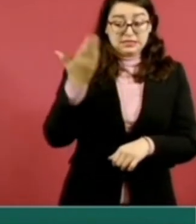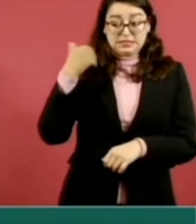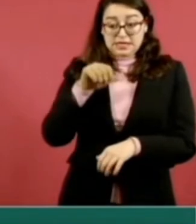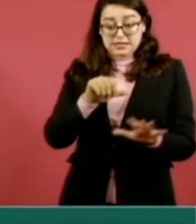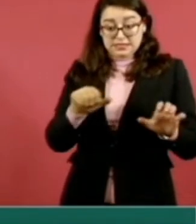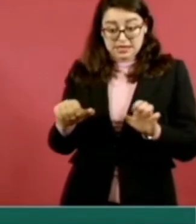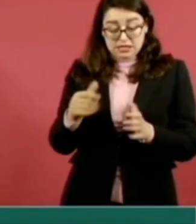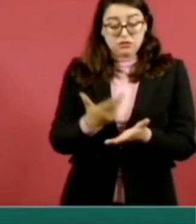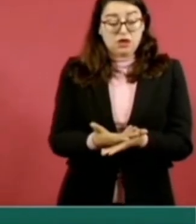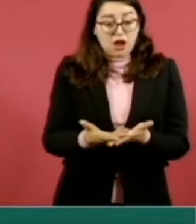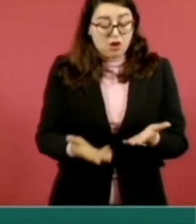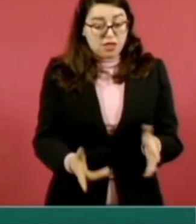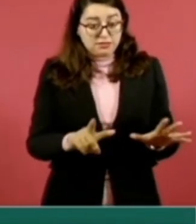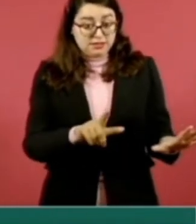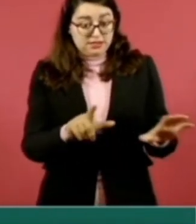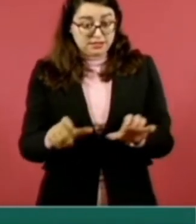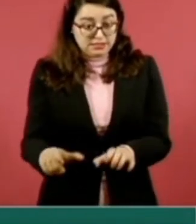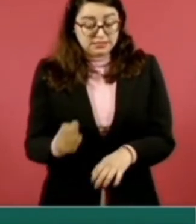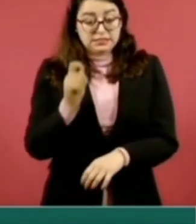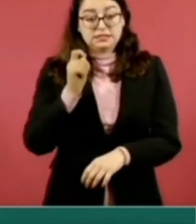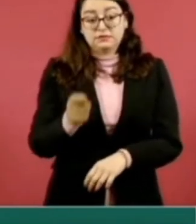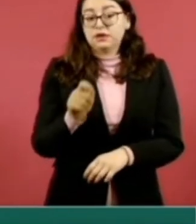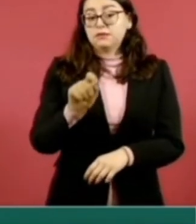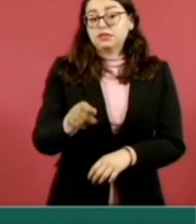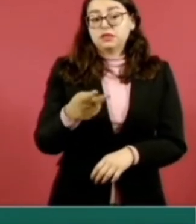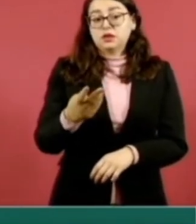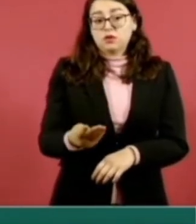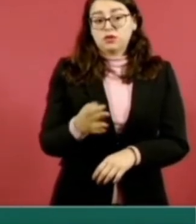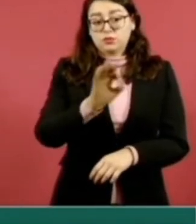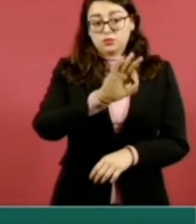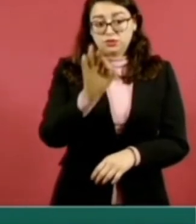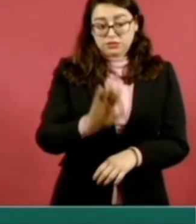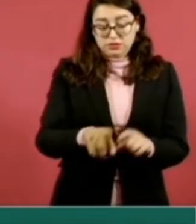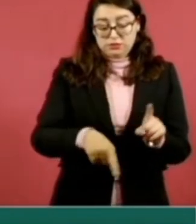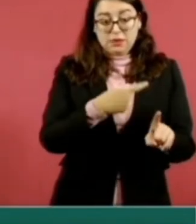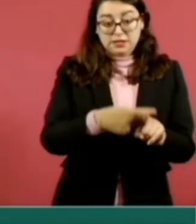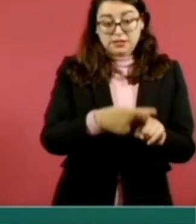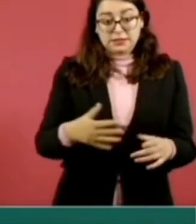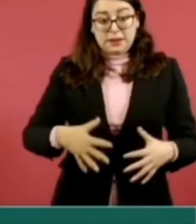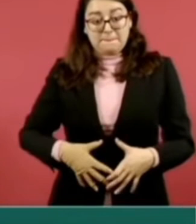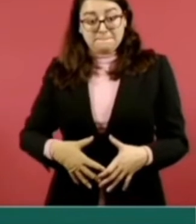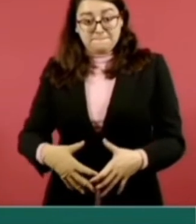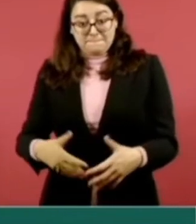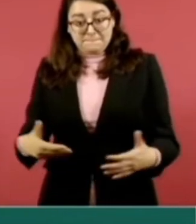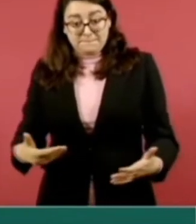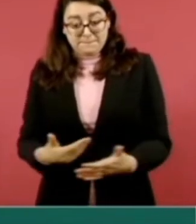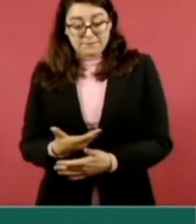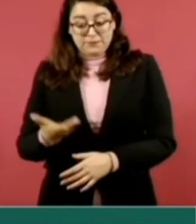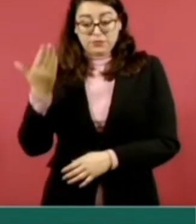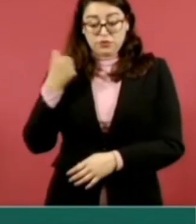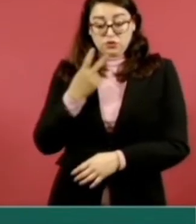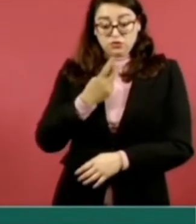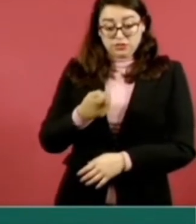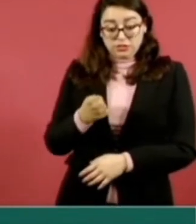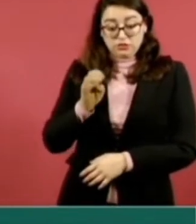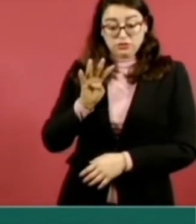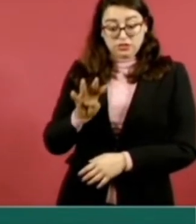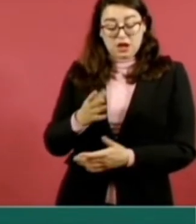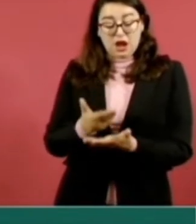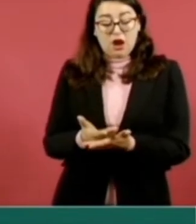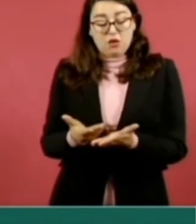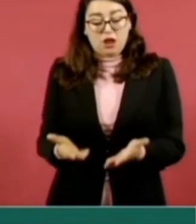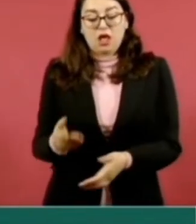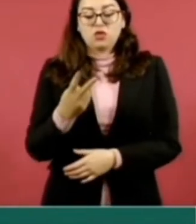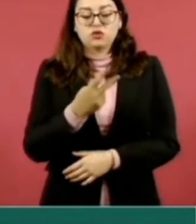753, un incremento del 24 por ciento. También los partos atendidos pasaron de 219 a 223, eso